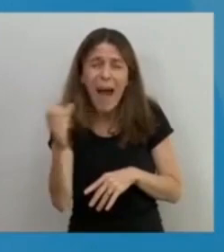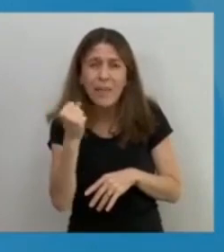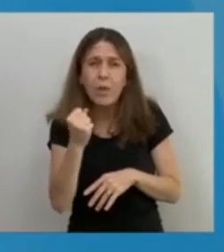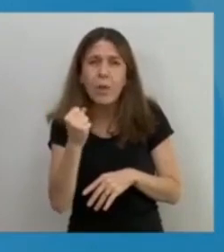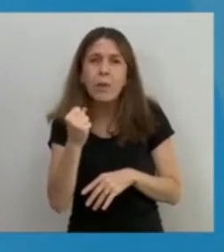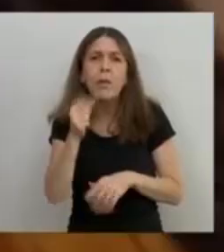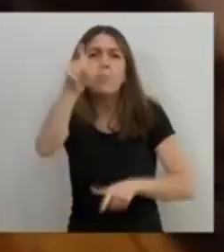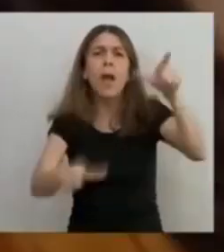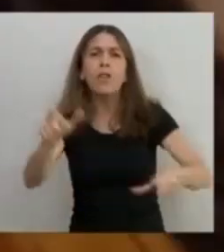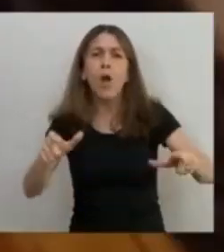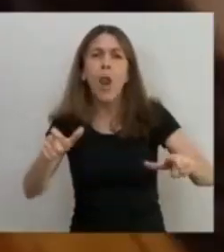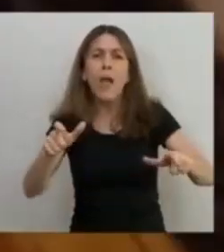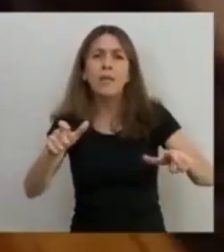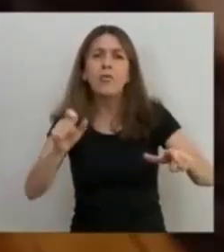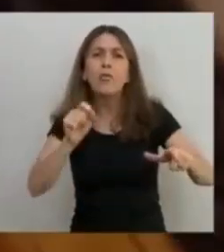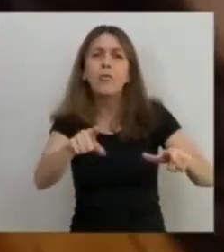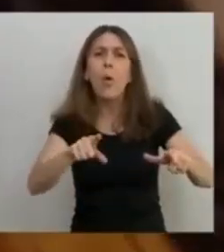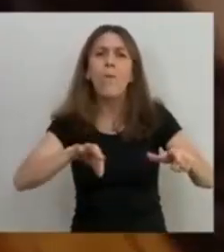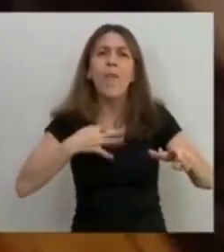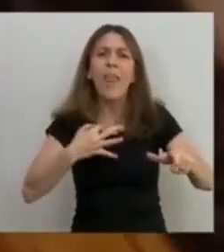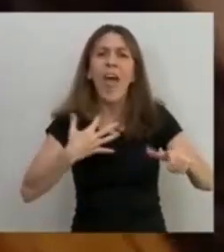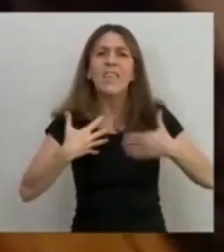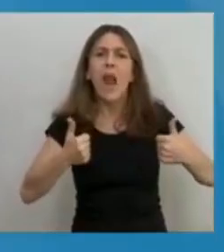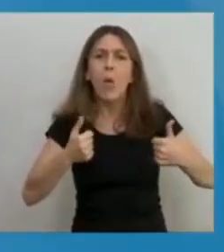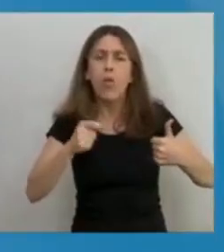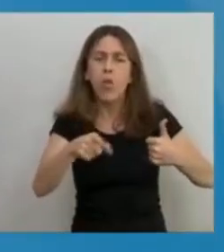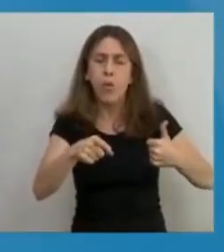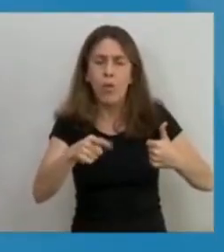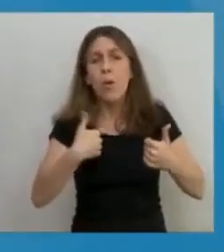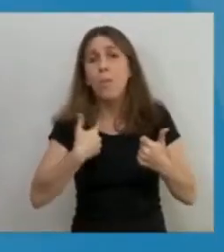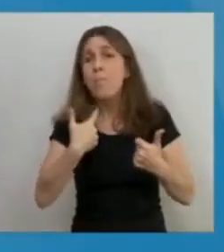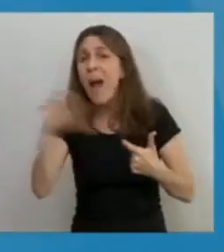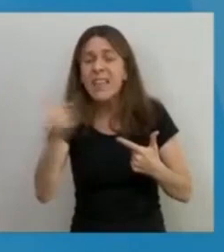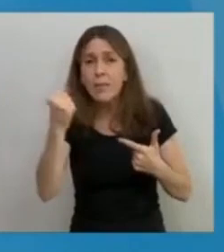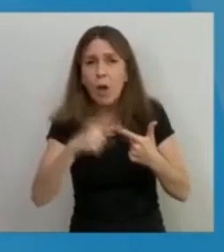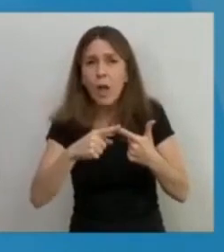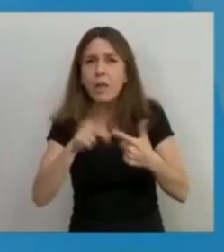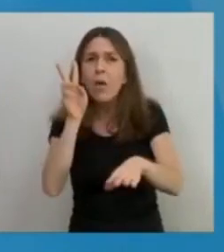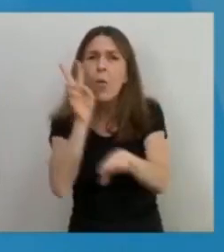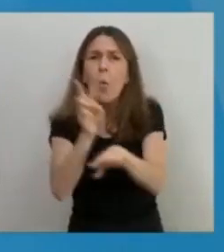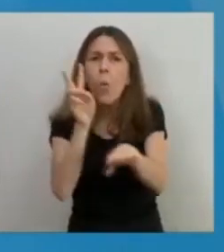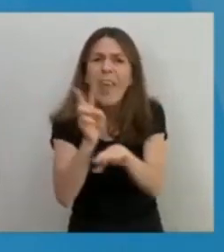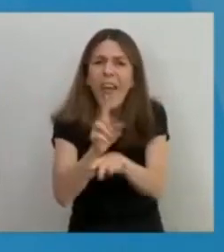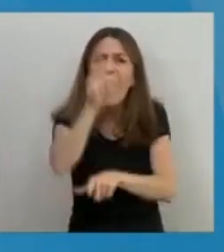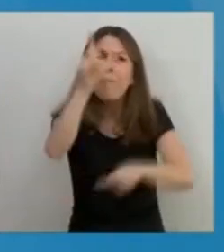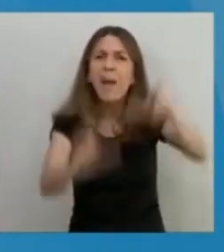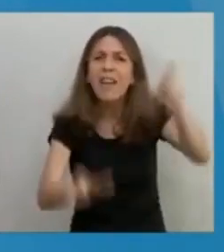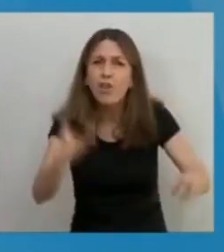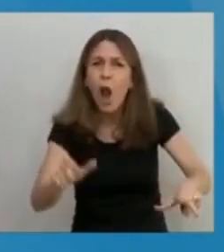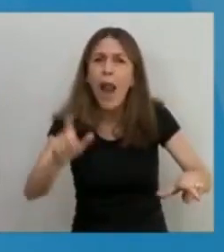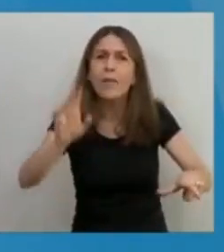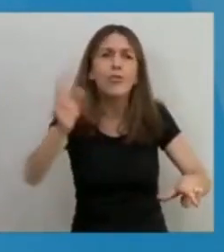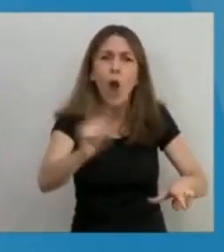salud de los argentinos. Para mí lo más importante es cuidar la vida de los argentinos y de las